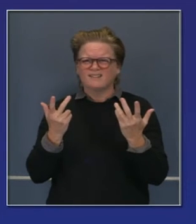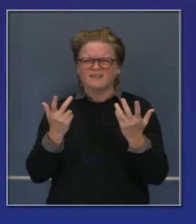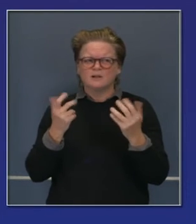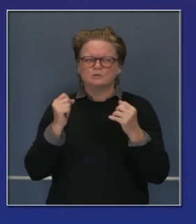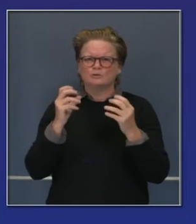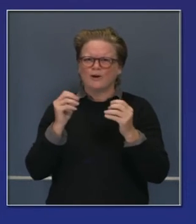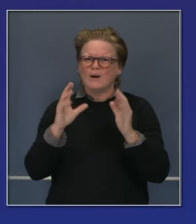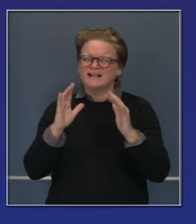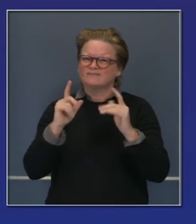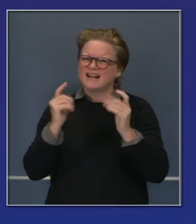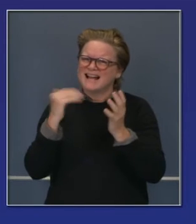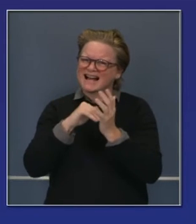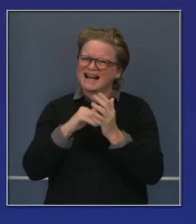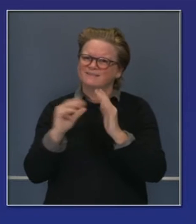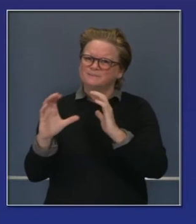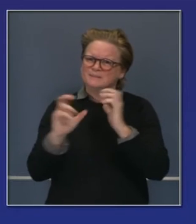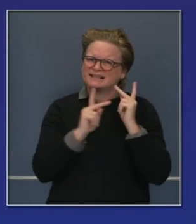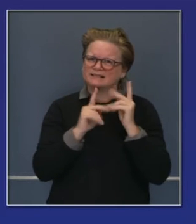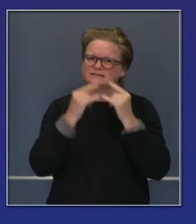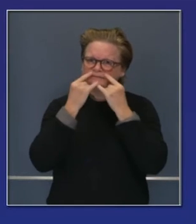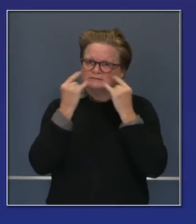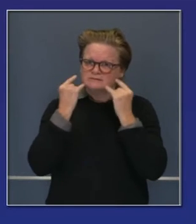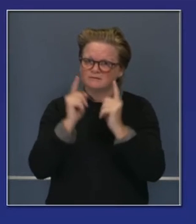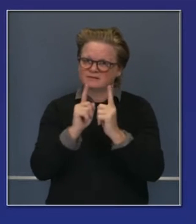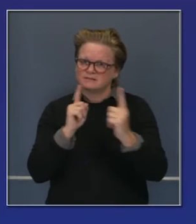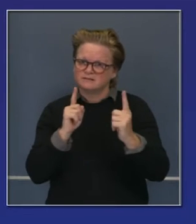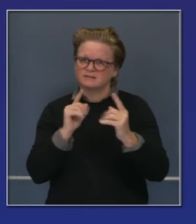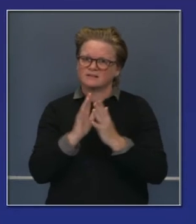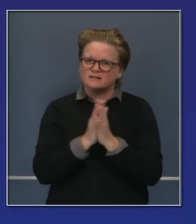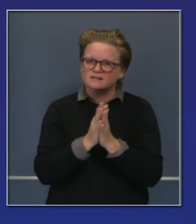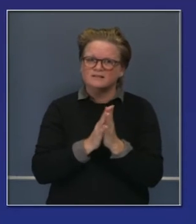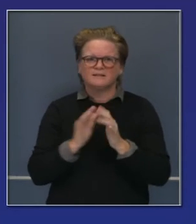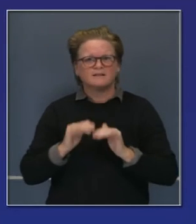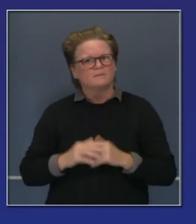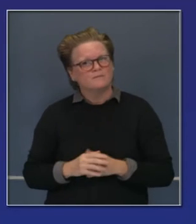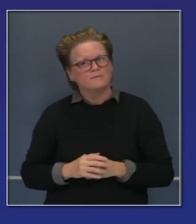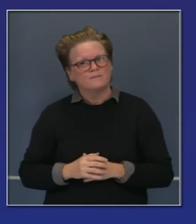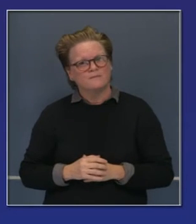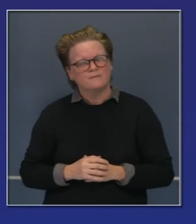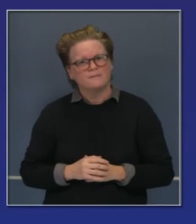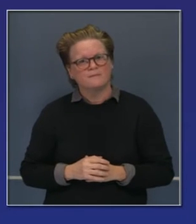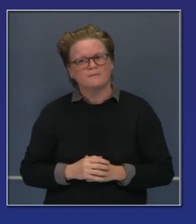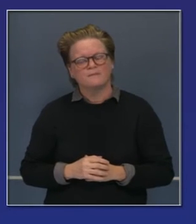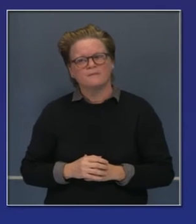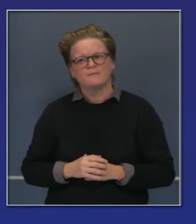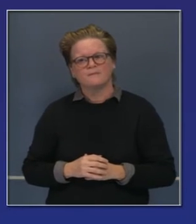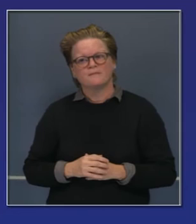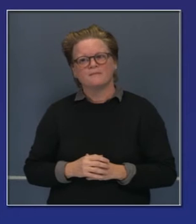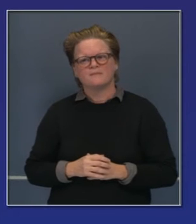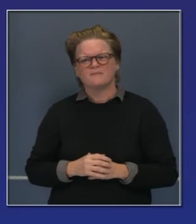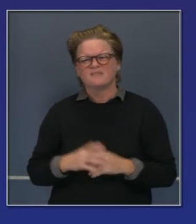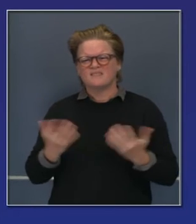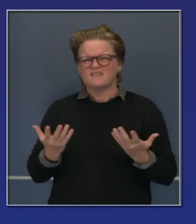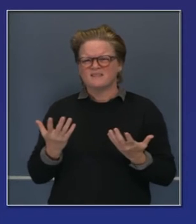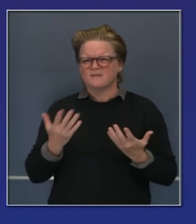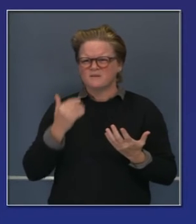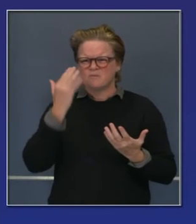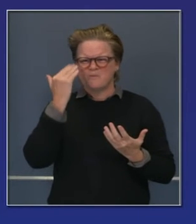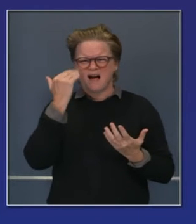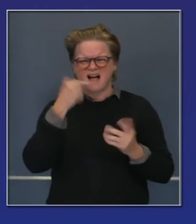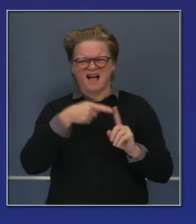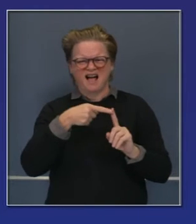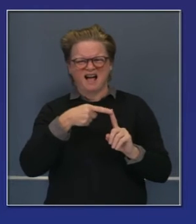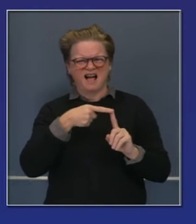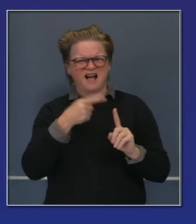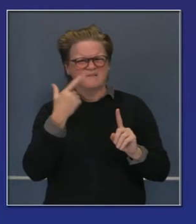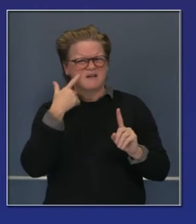tarde hoy en esta rueda de prensa es, pues, ¿por qué piensa que hay un aumento en el número de casos aquí en el estado de California? Y